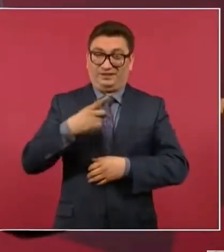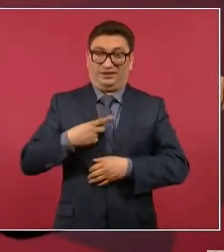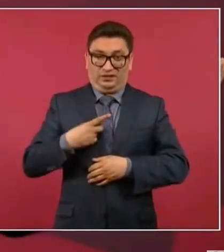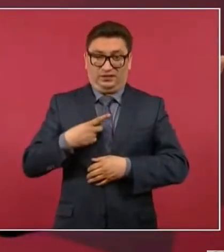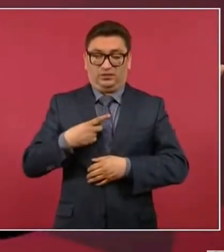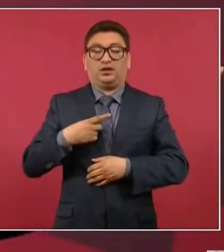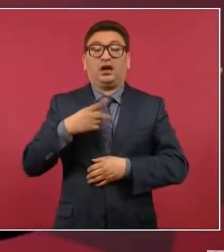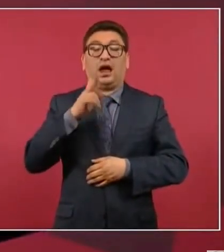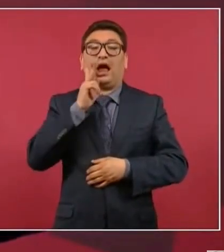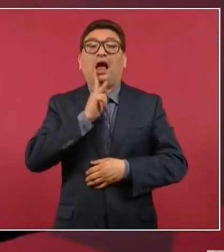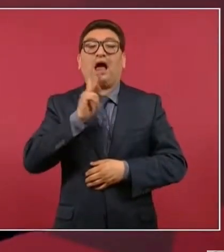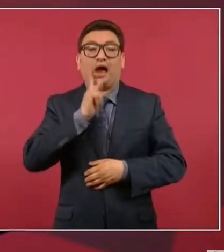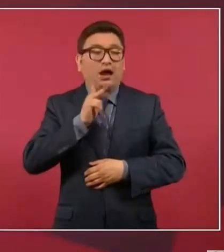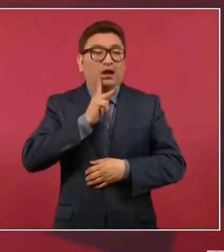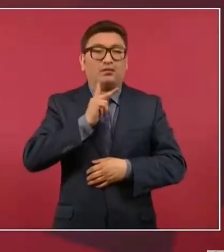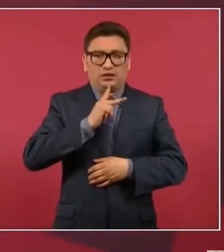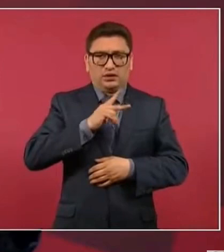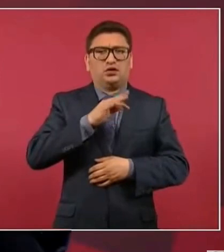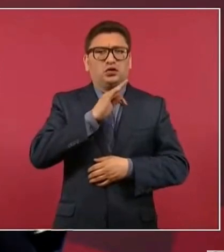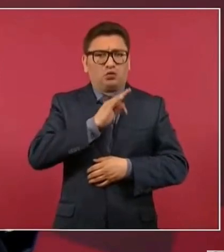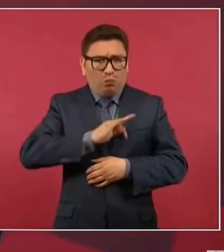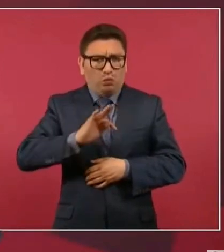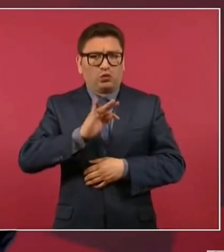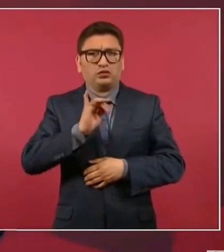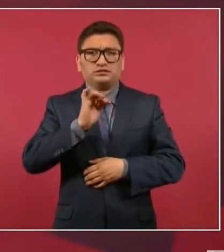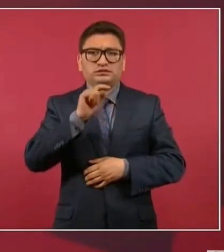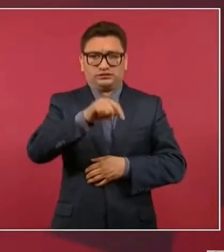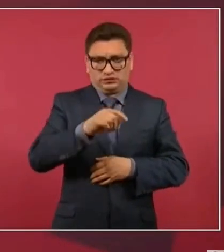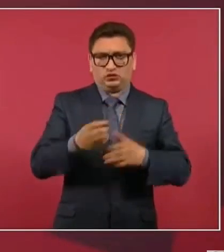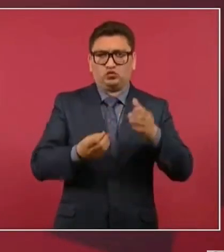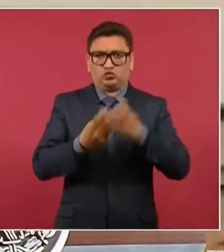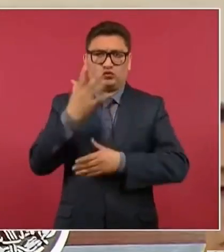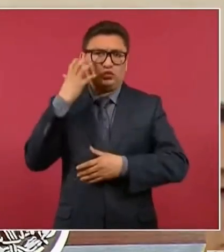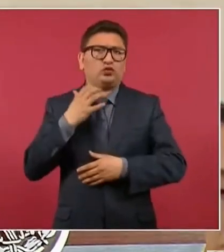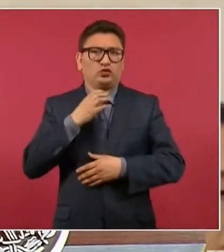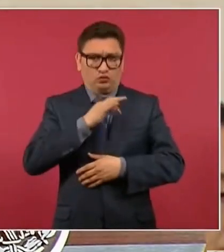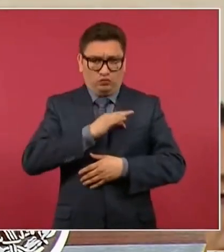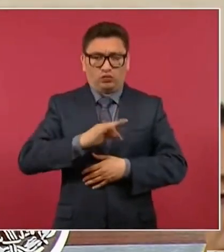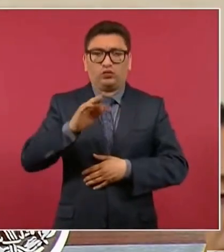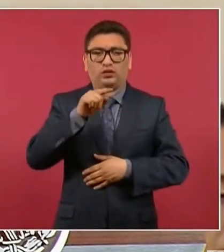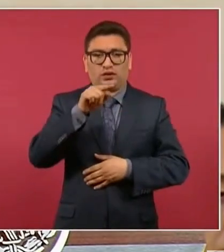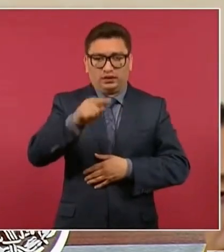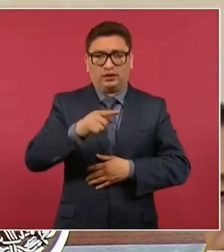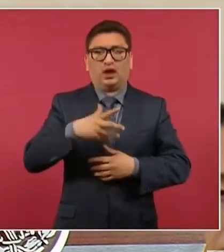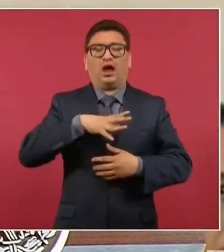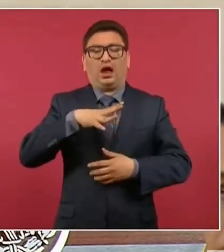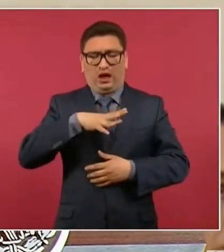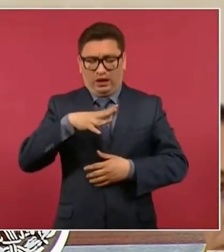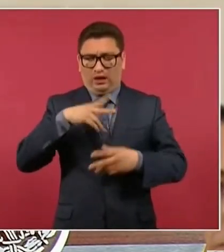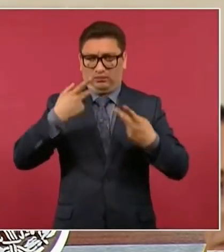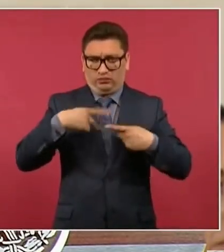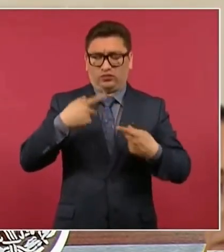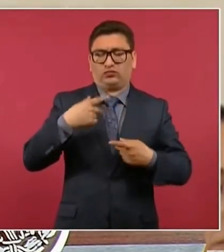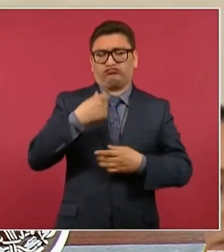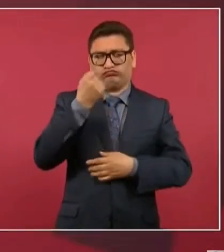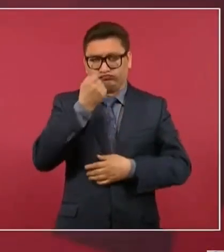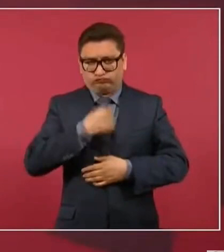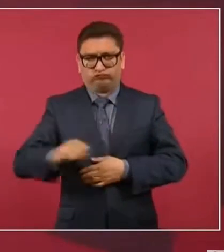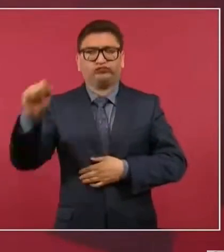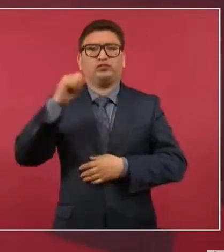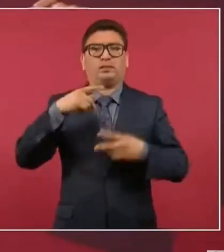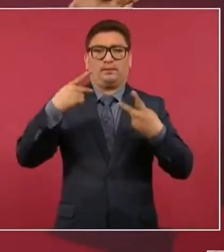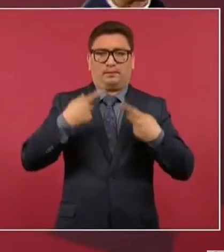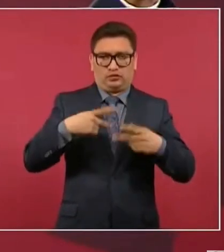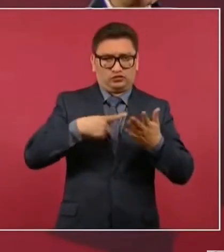sí hay condiciones muy favorables en Nuevo León, tienen mano de obra calificada, tienen técnicos,